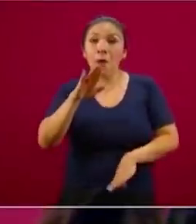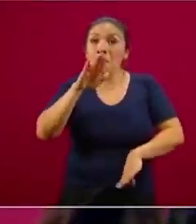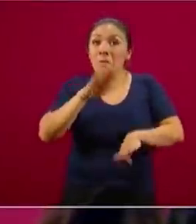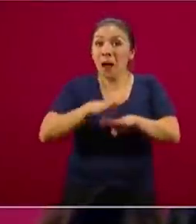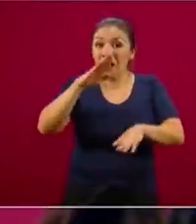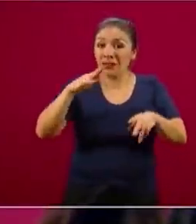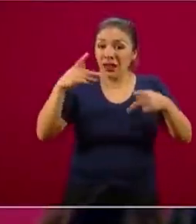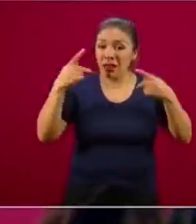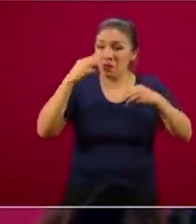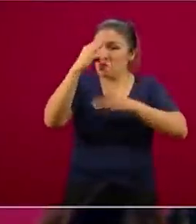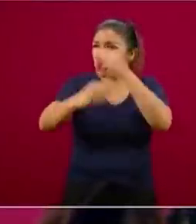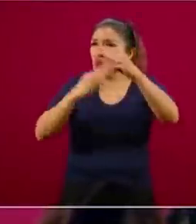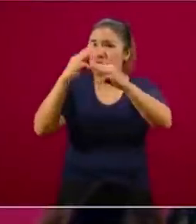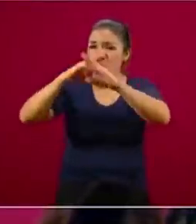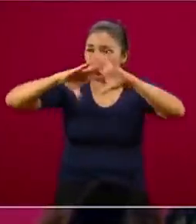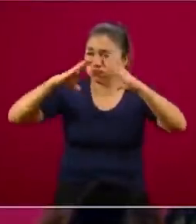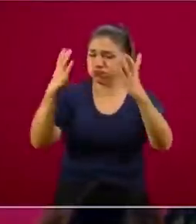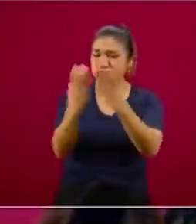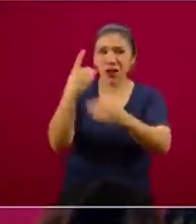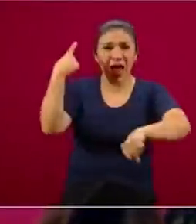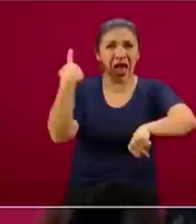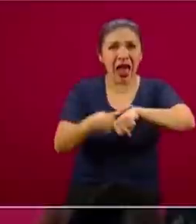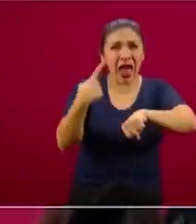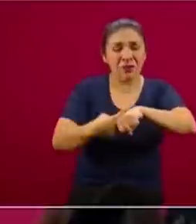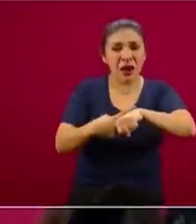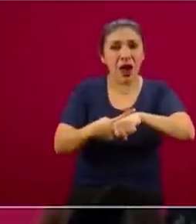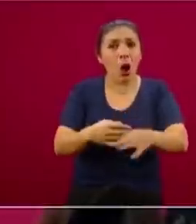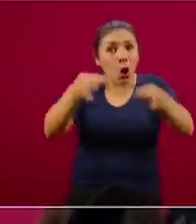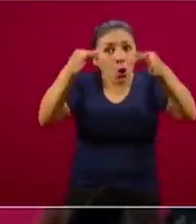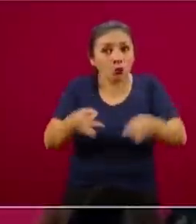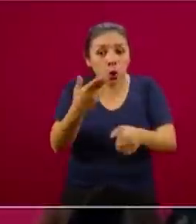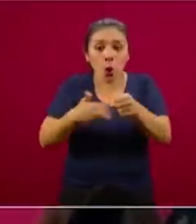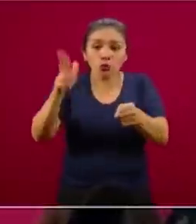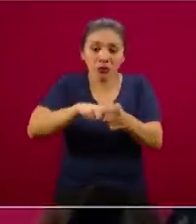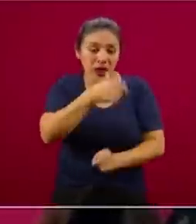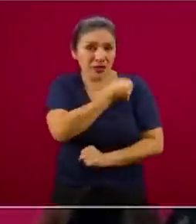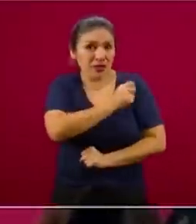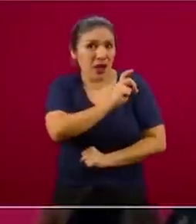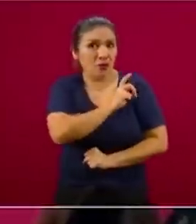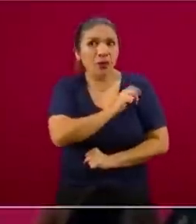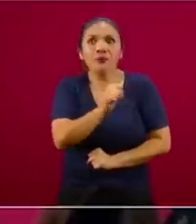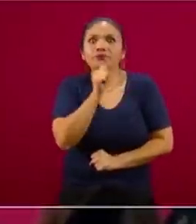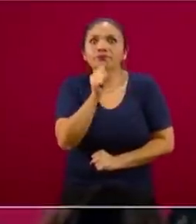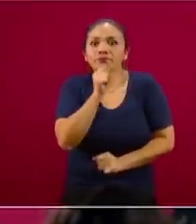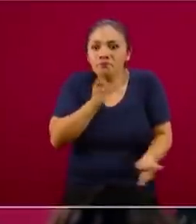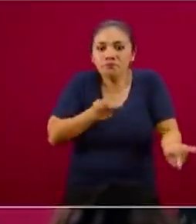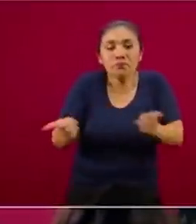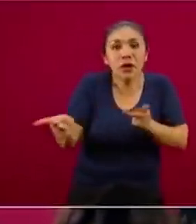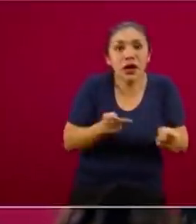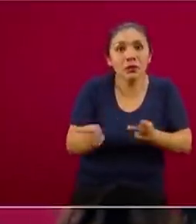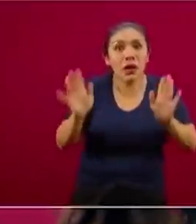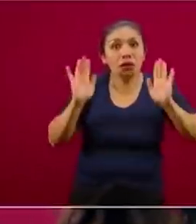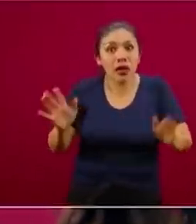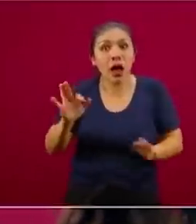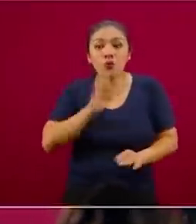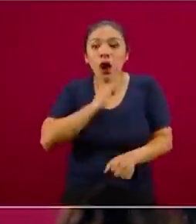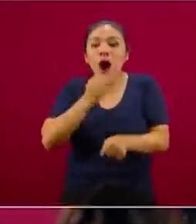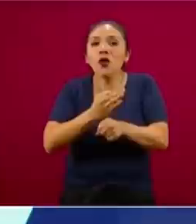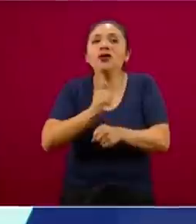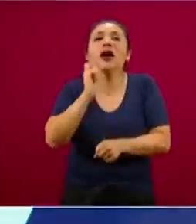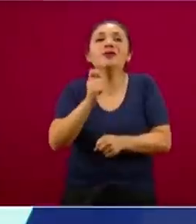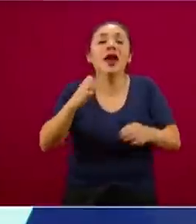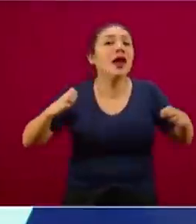sistemas de salud en el mundo no están preparados para recibir algo que es, por definición, emergente,